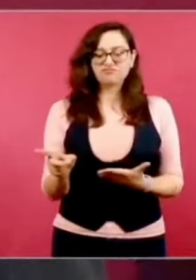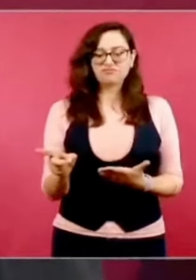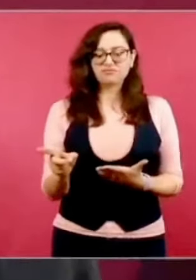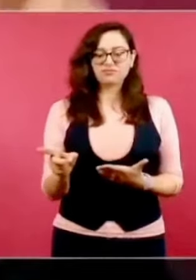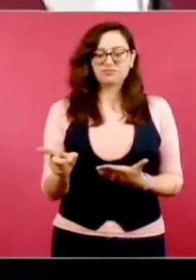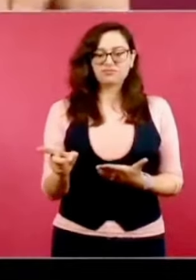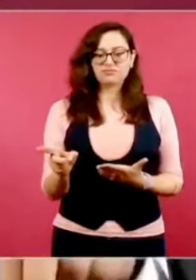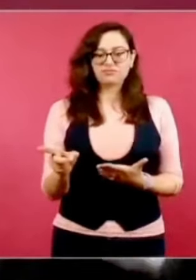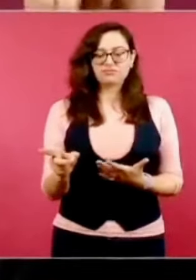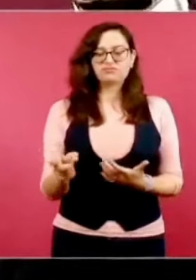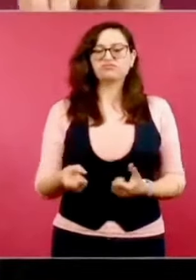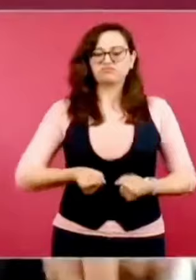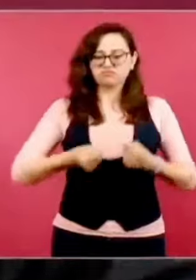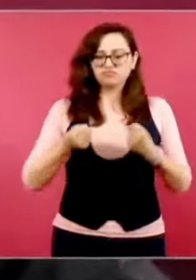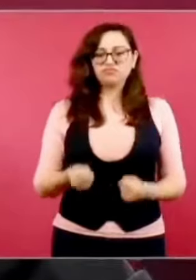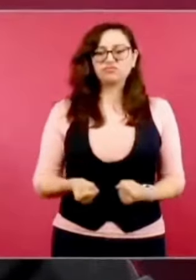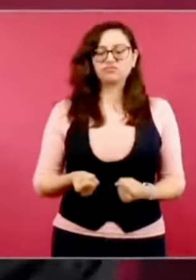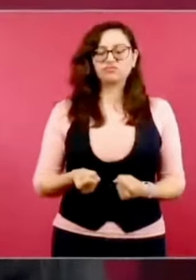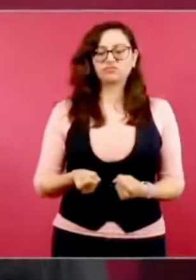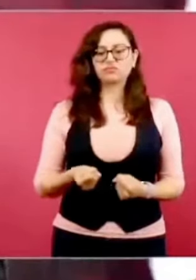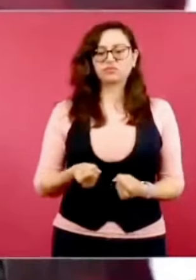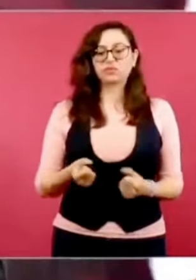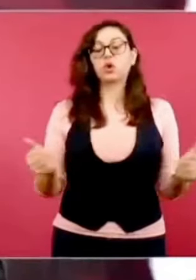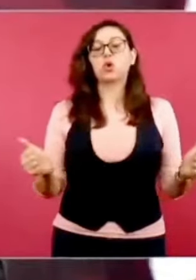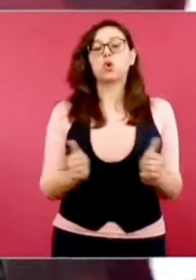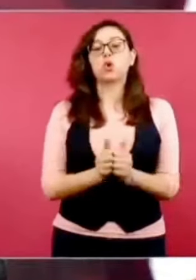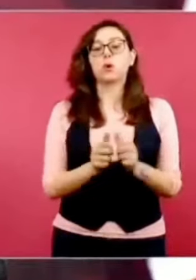y de manera pacífica.